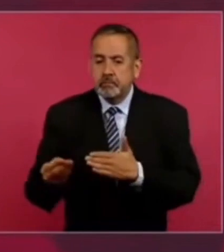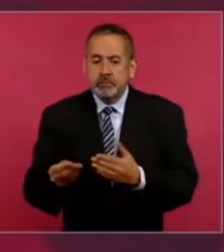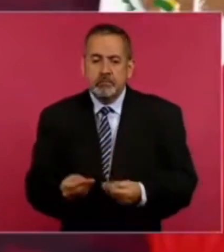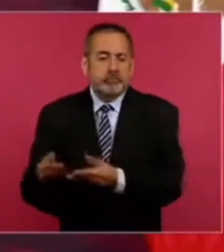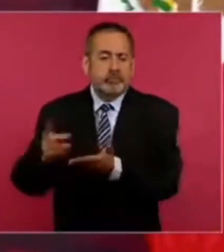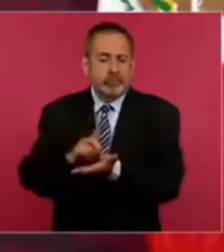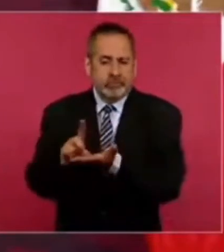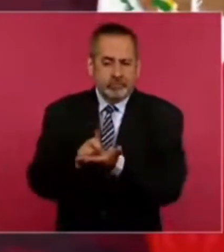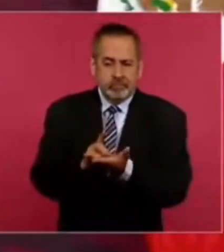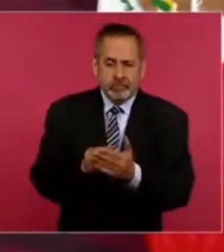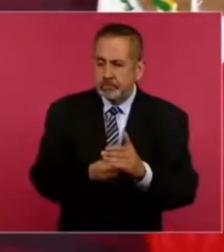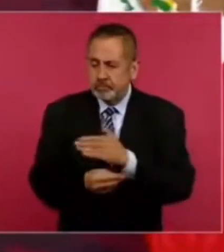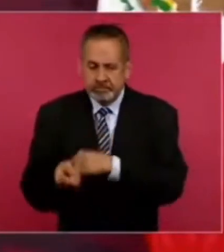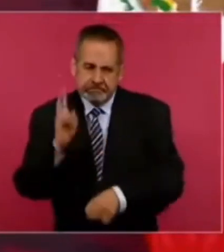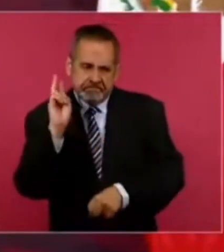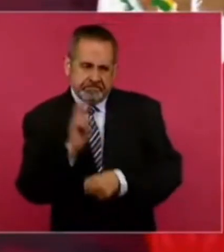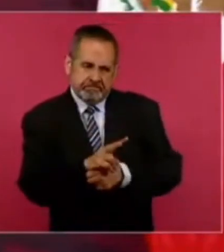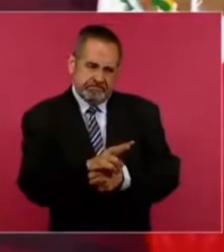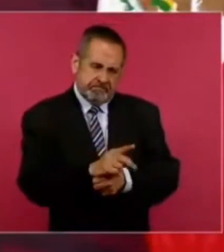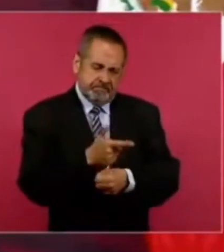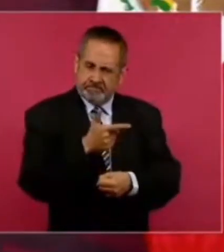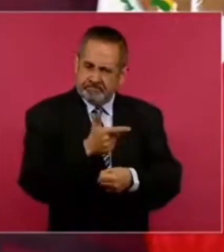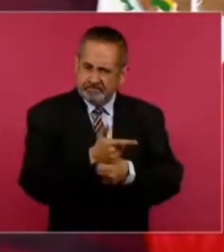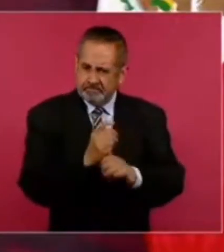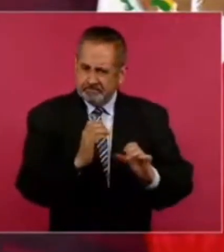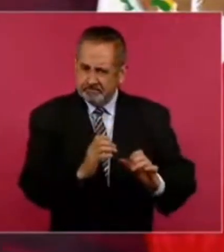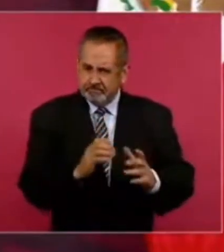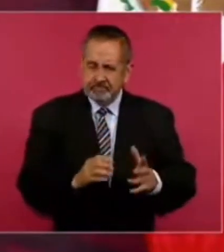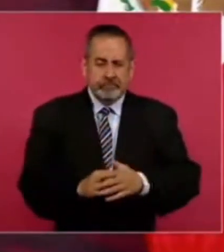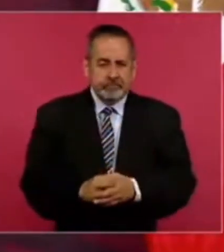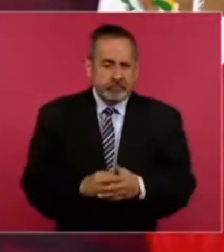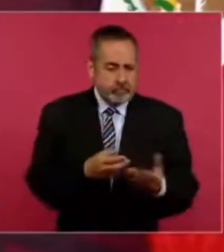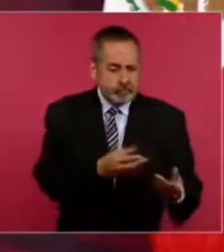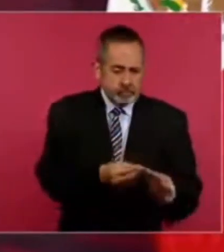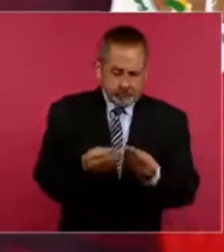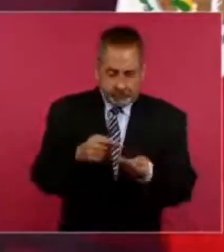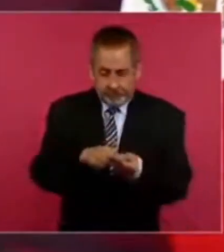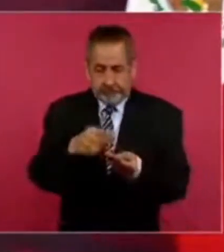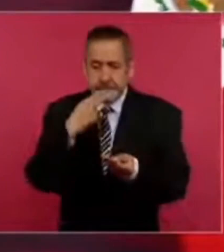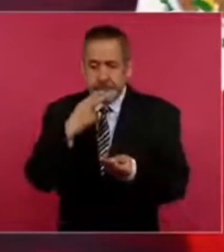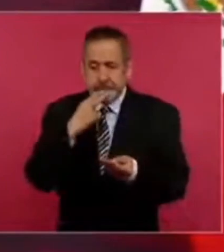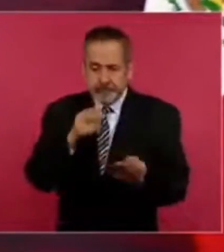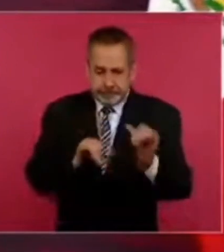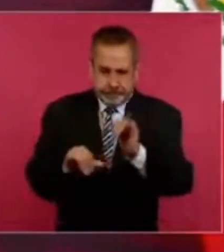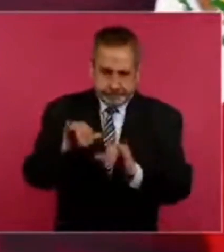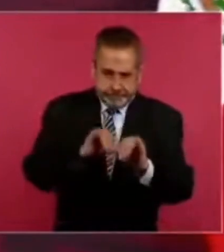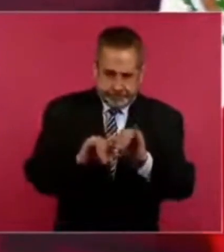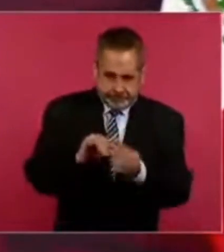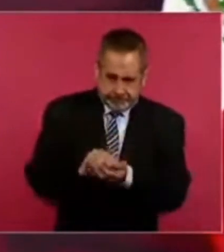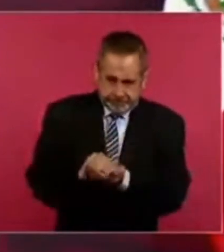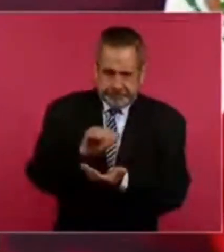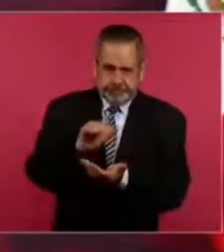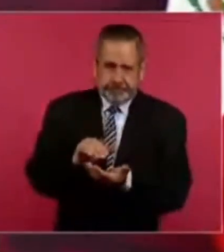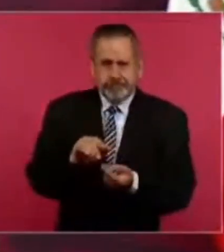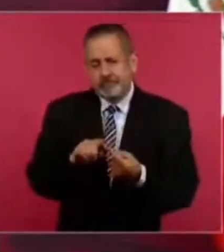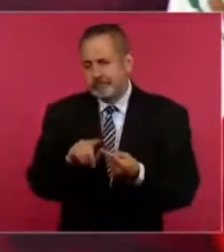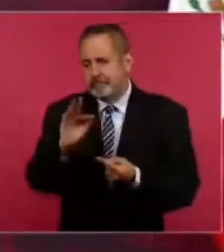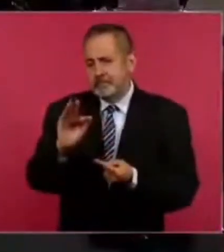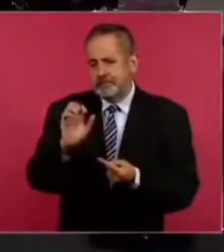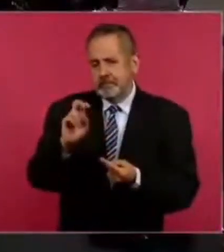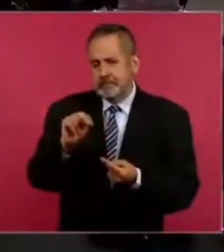drogas, de precursores químicos, fentanilo